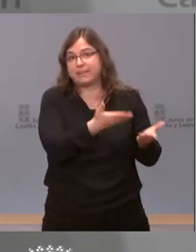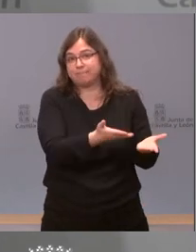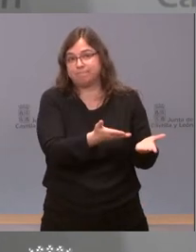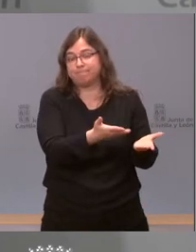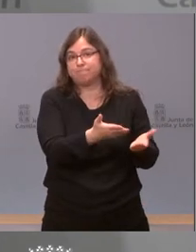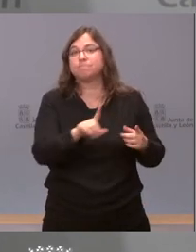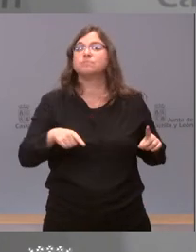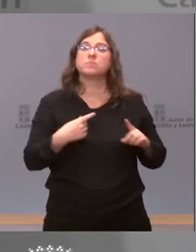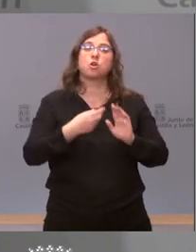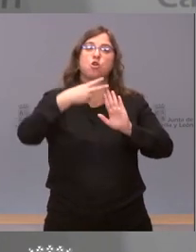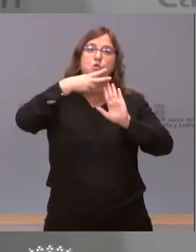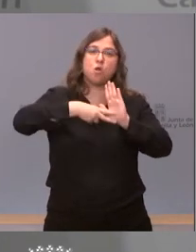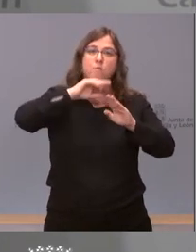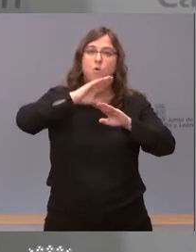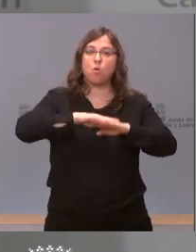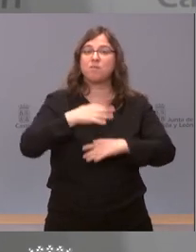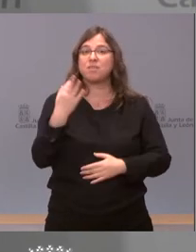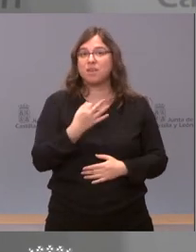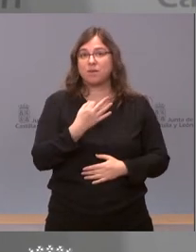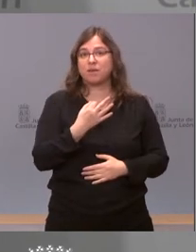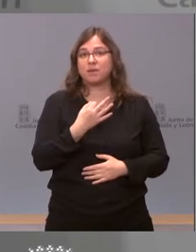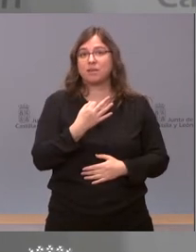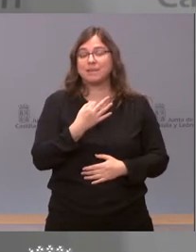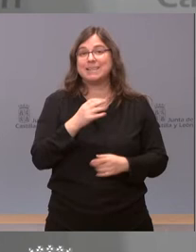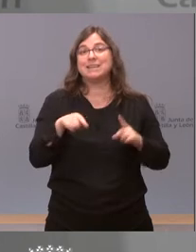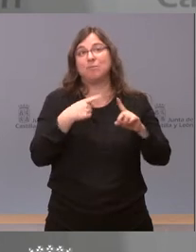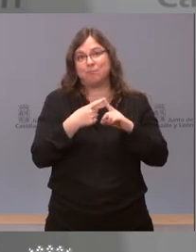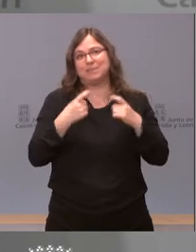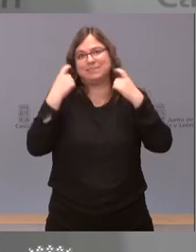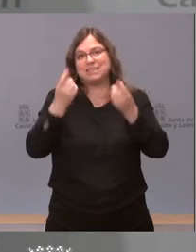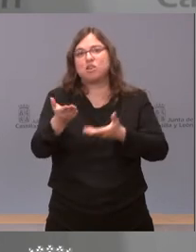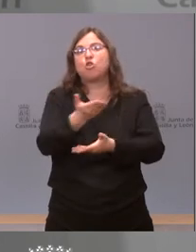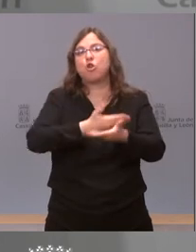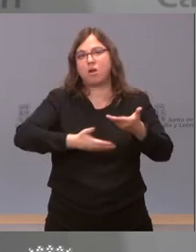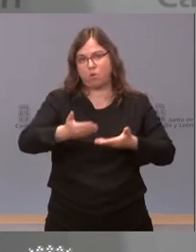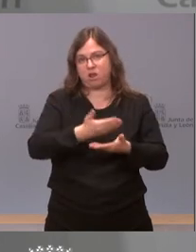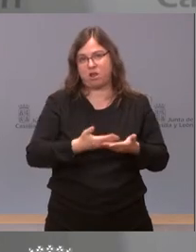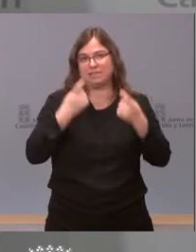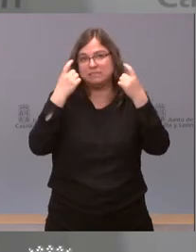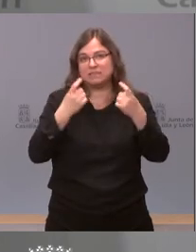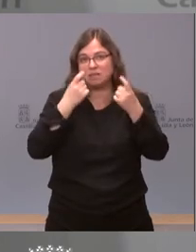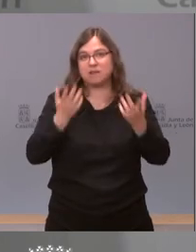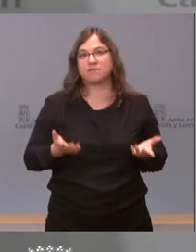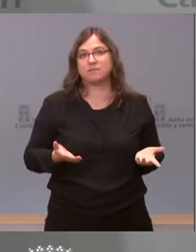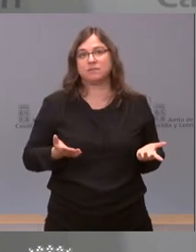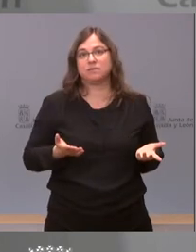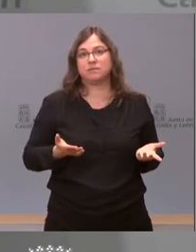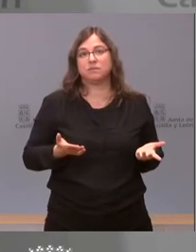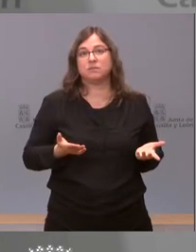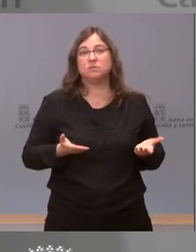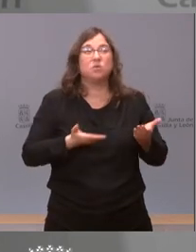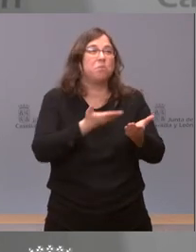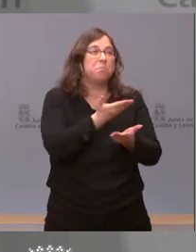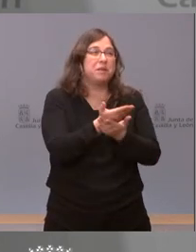hay que cumplirla a ser posible intentar colaborar intentar colaborar yo no pido más que un poquito de